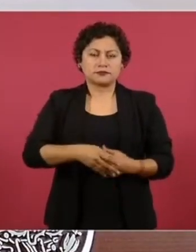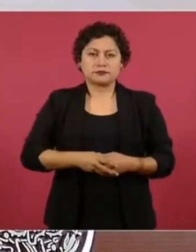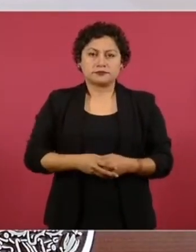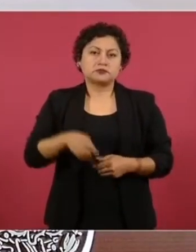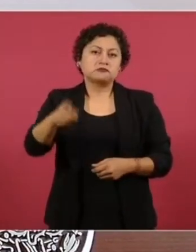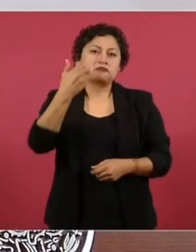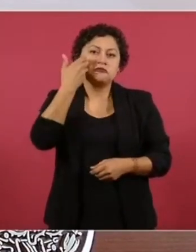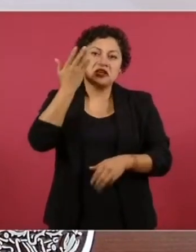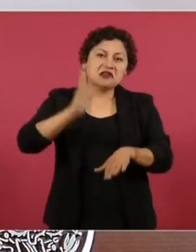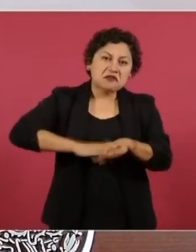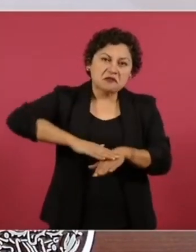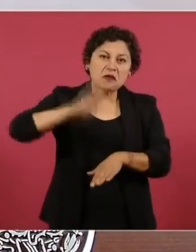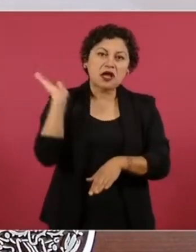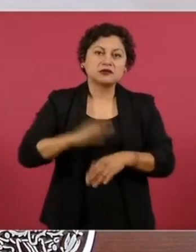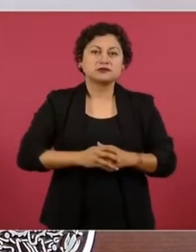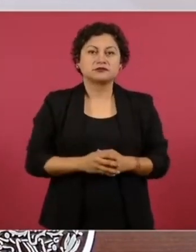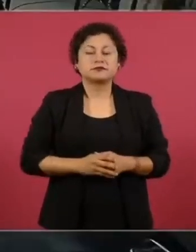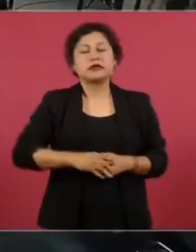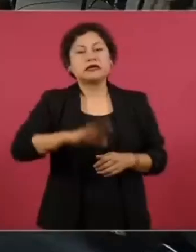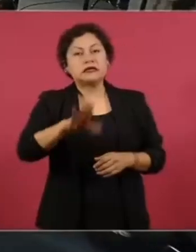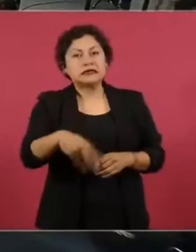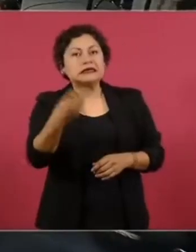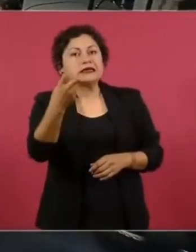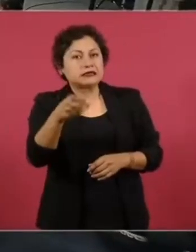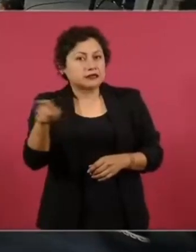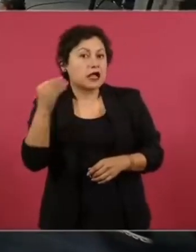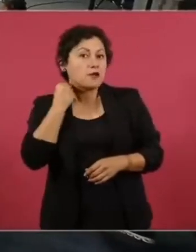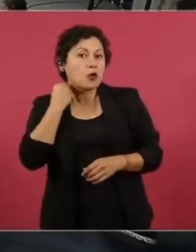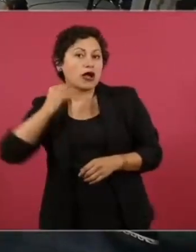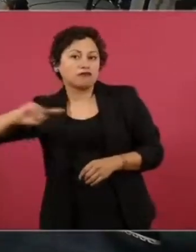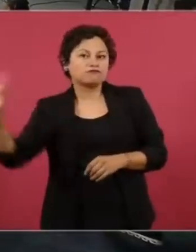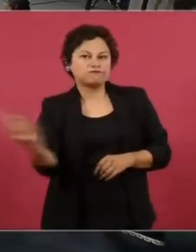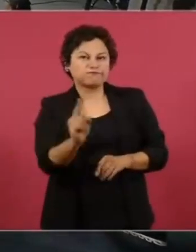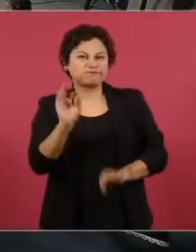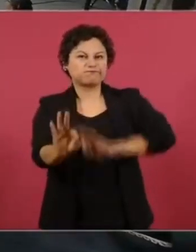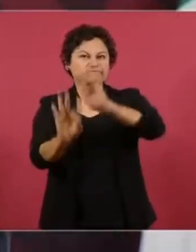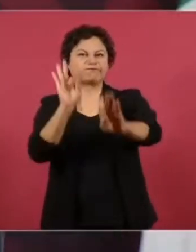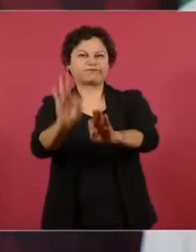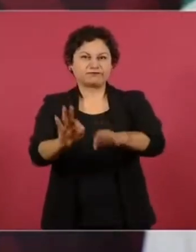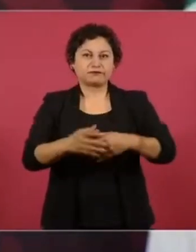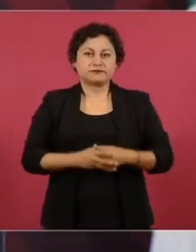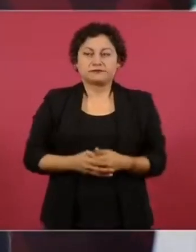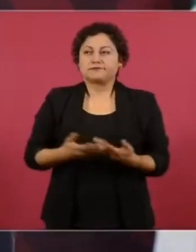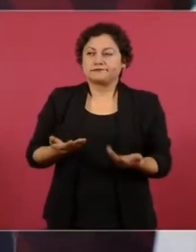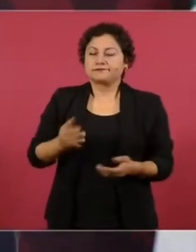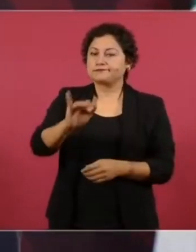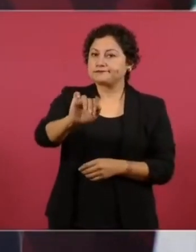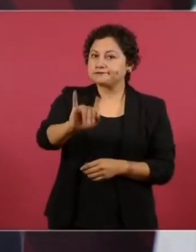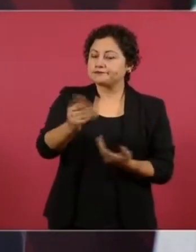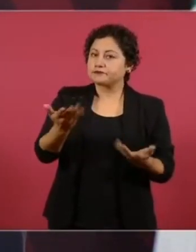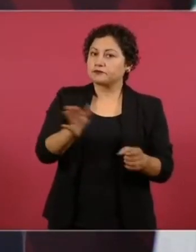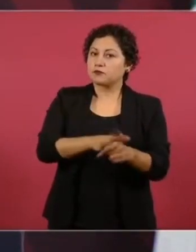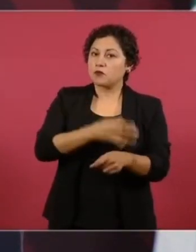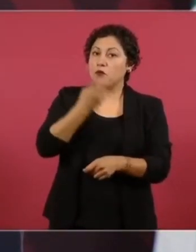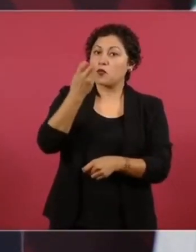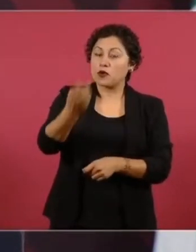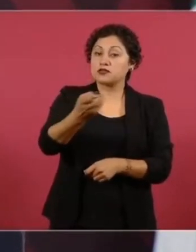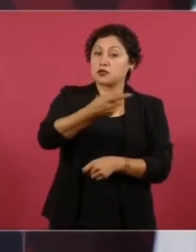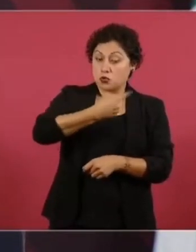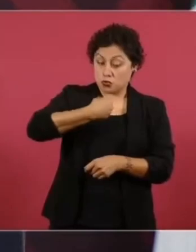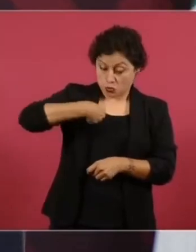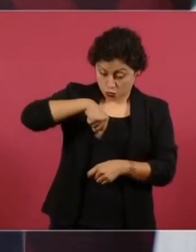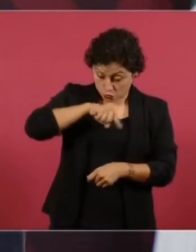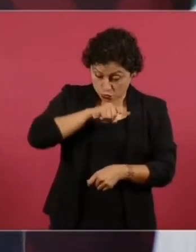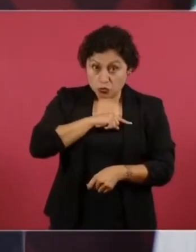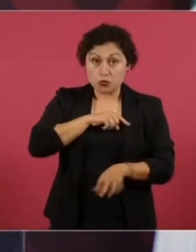quieren más. Ellos son los que están dinamitando las mesas de negociación, se puede decir. Sí, entonces nosotros no podemos, como servidores